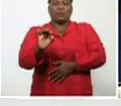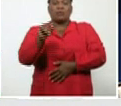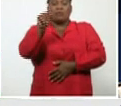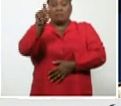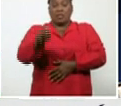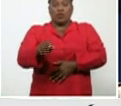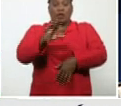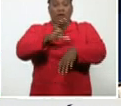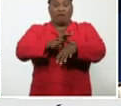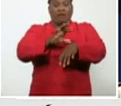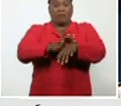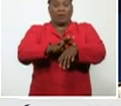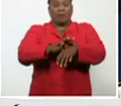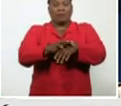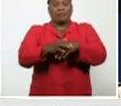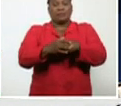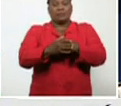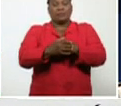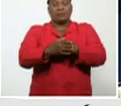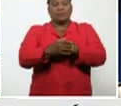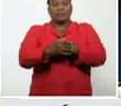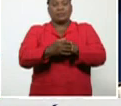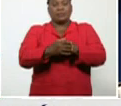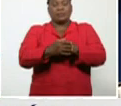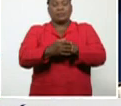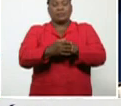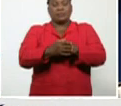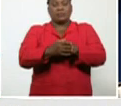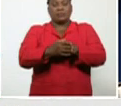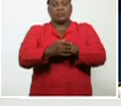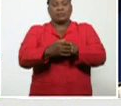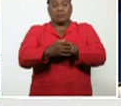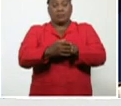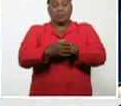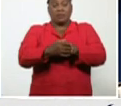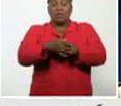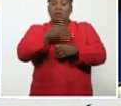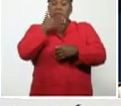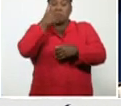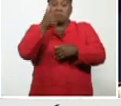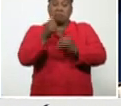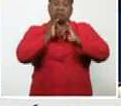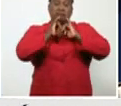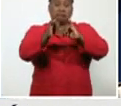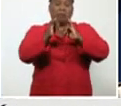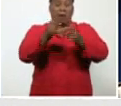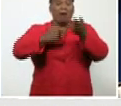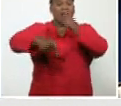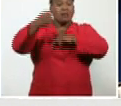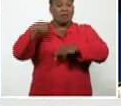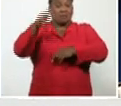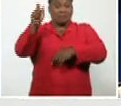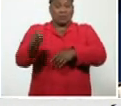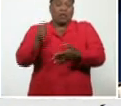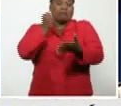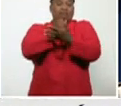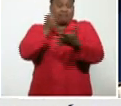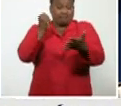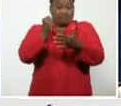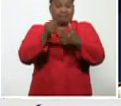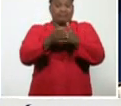confirmados en Cuba. Hay que decir que de los casos confirmados en el día de ayer, hay